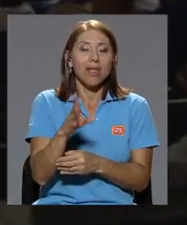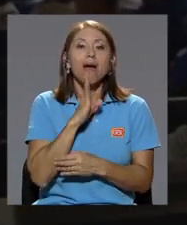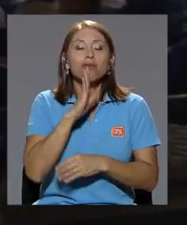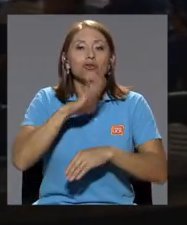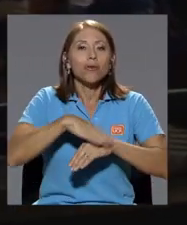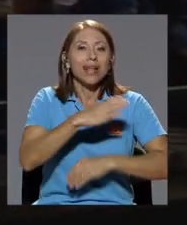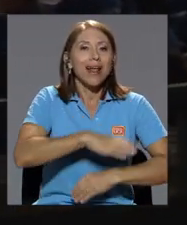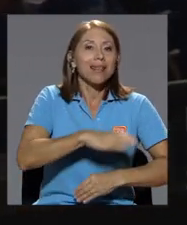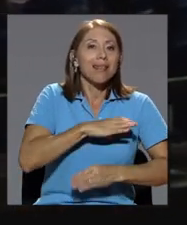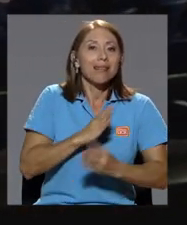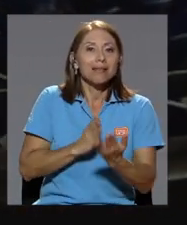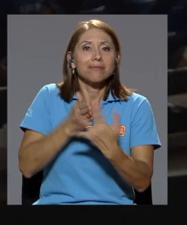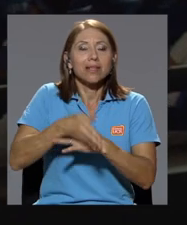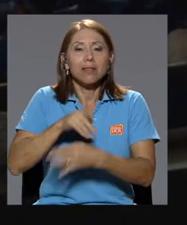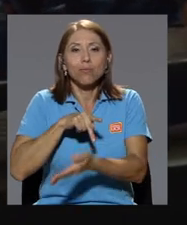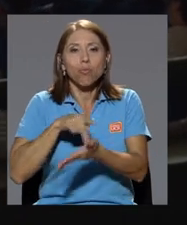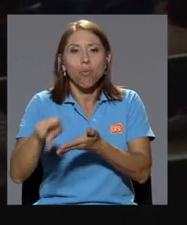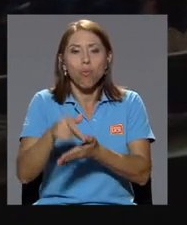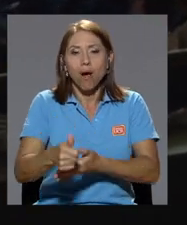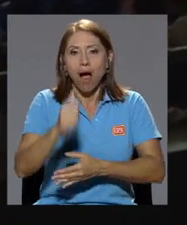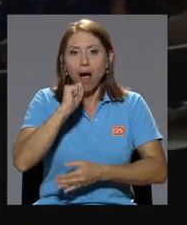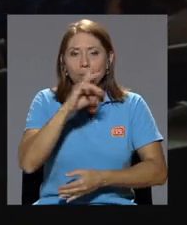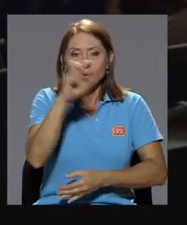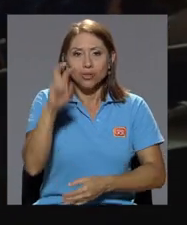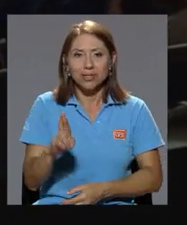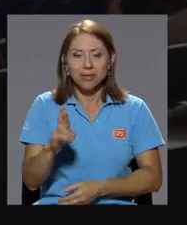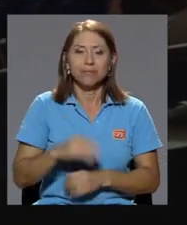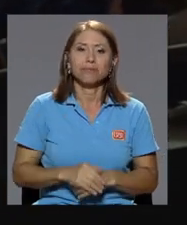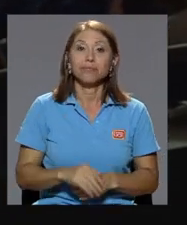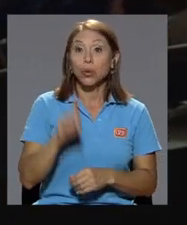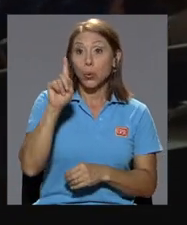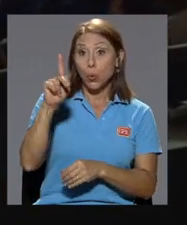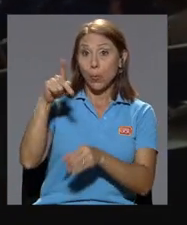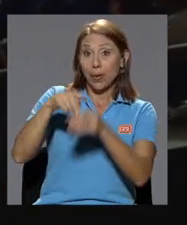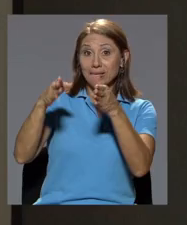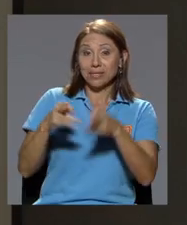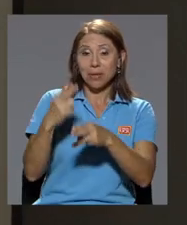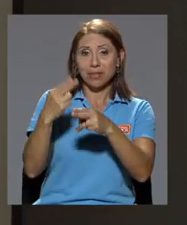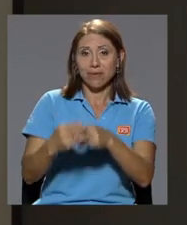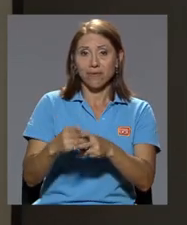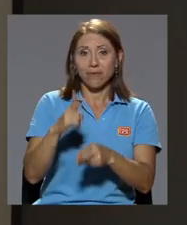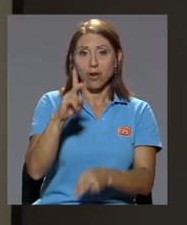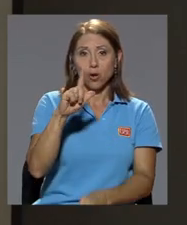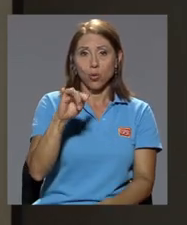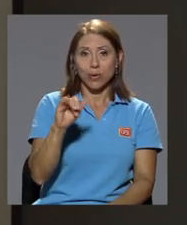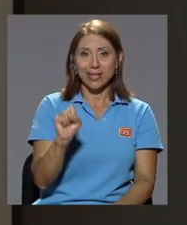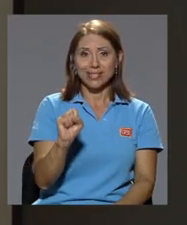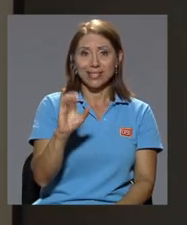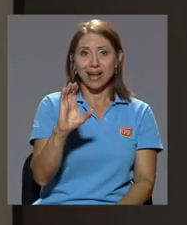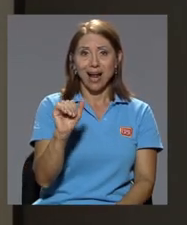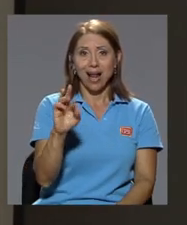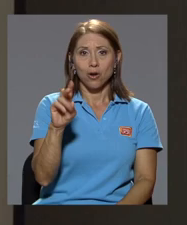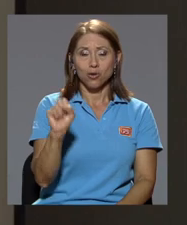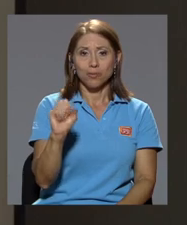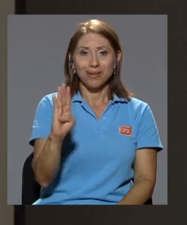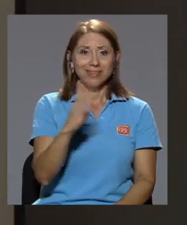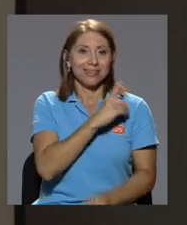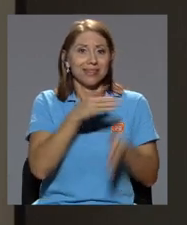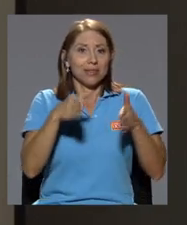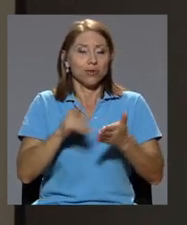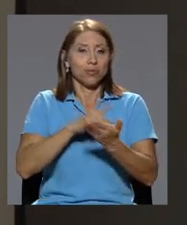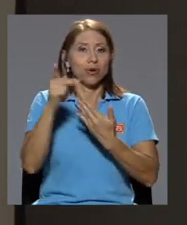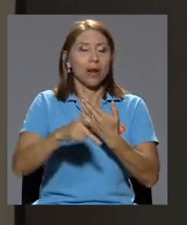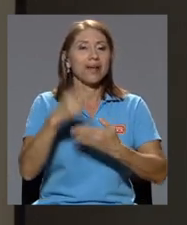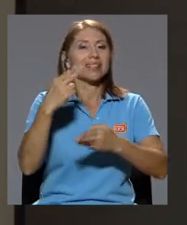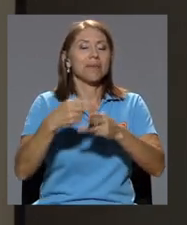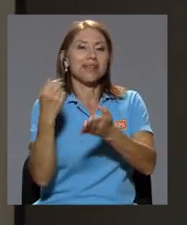accesibilidad y pureza del agua en Costa Rica. Uno de los participantes fue Luis Carlos Barrantes, director del programa Sello